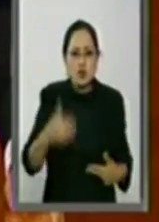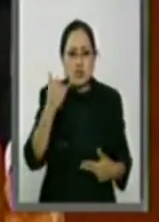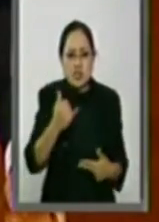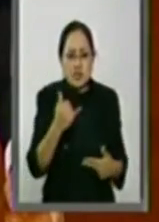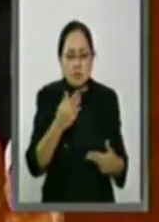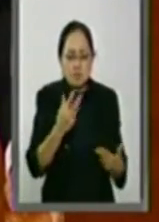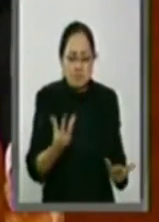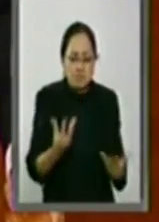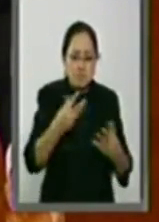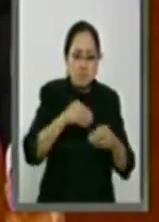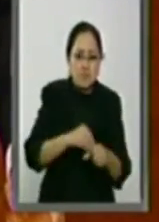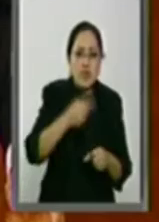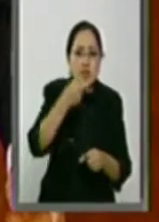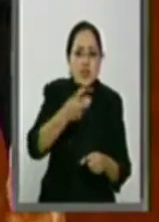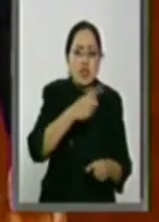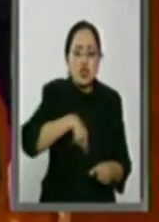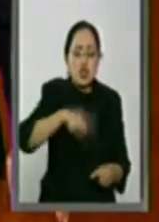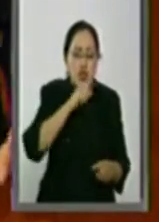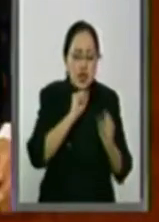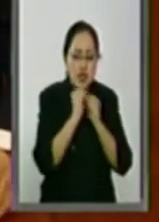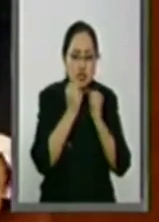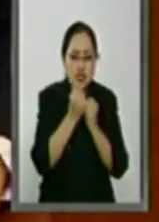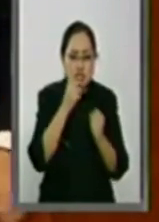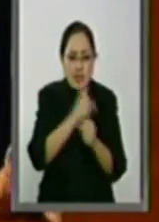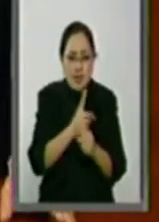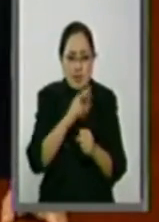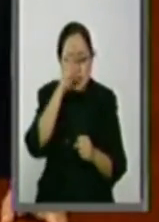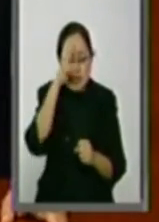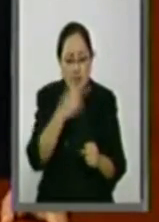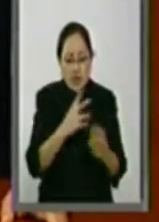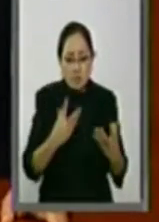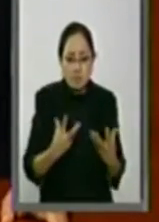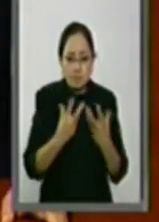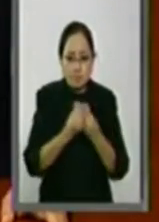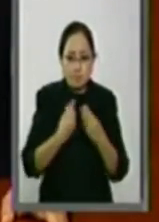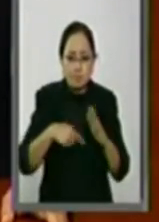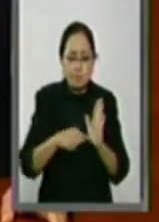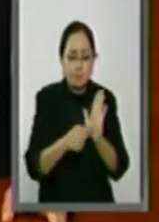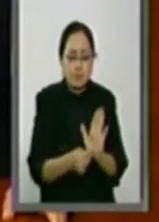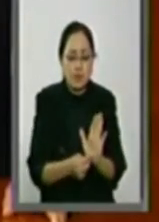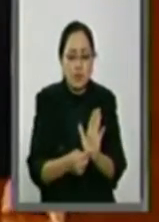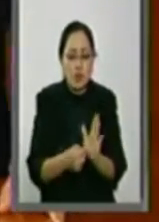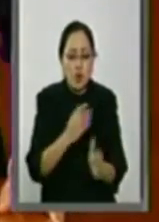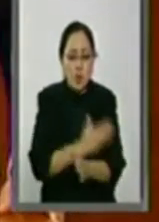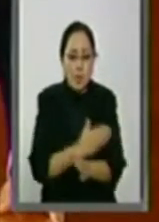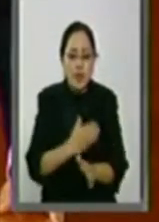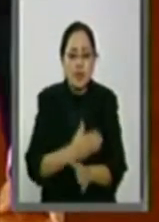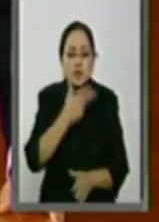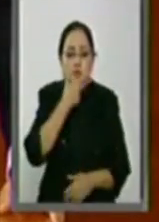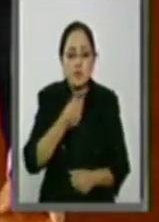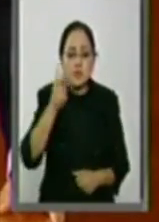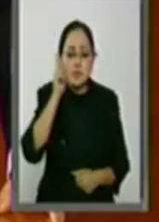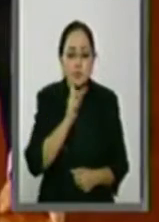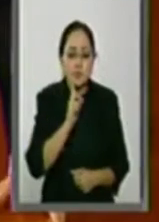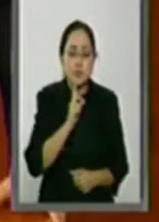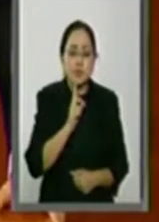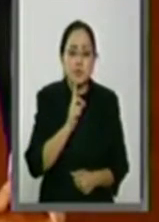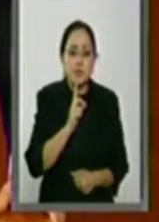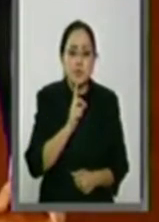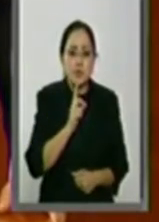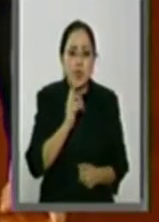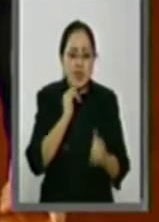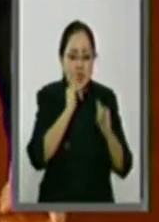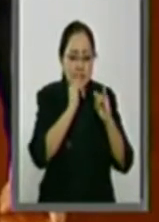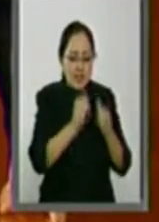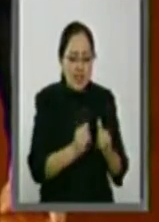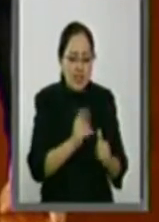reivindicar a toda la sociedad mexicana en su conjunto. Compañeras y compañeros, la identidad de un país